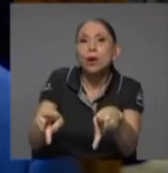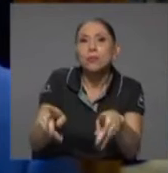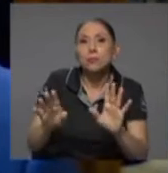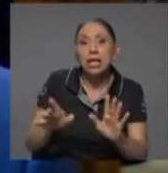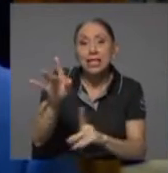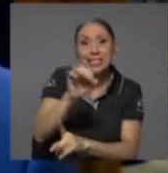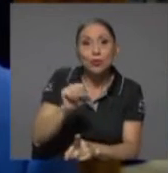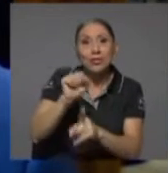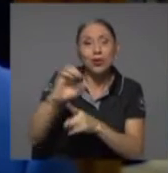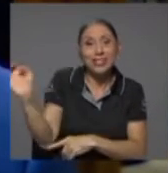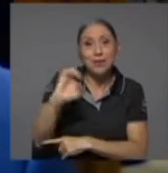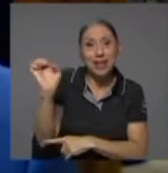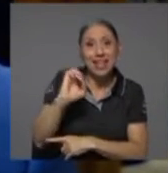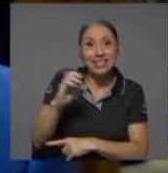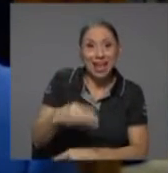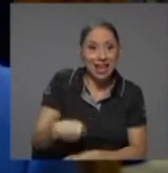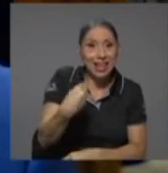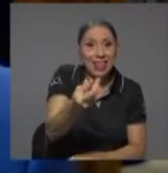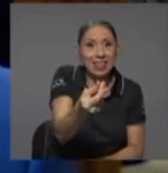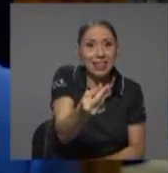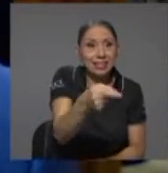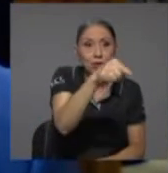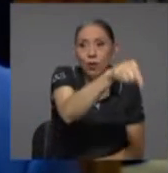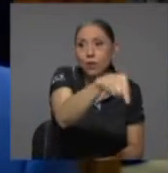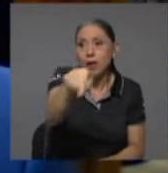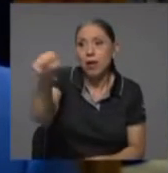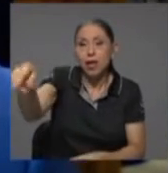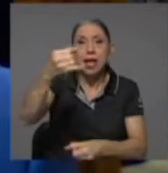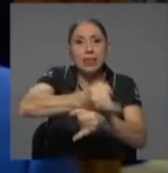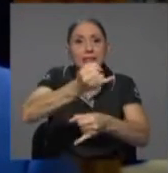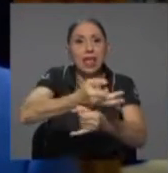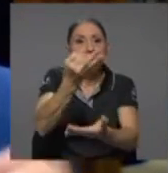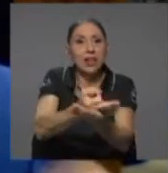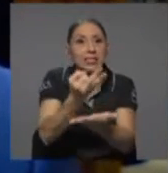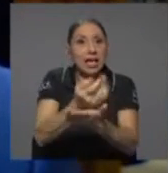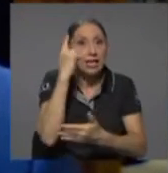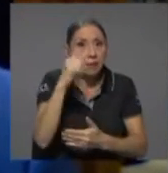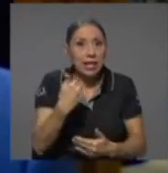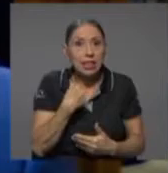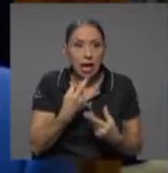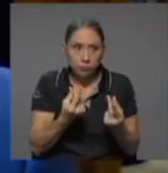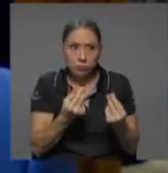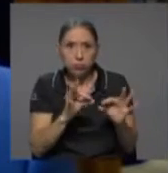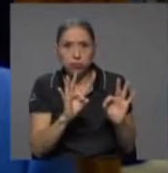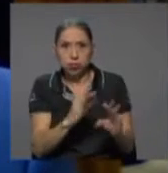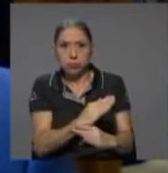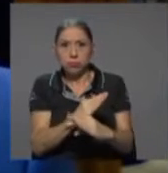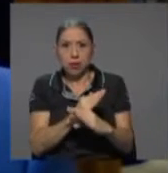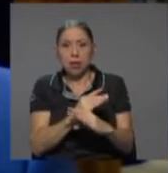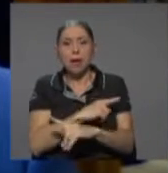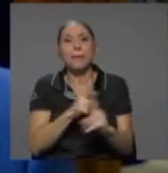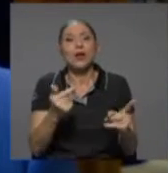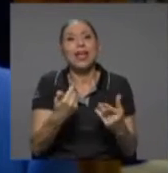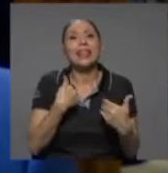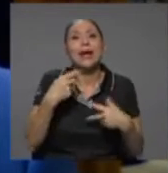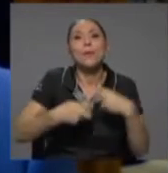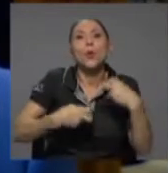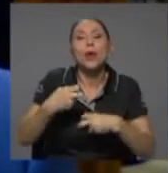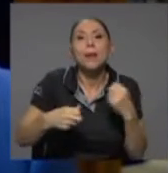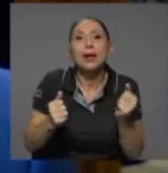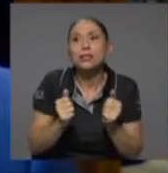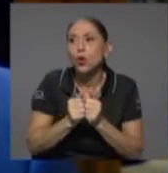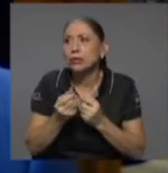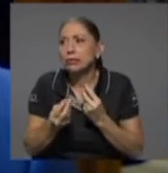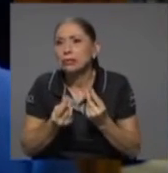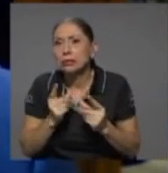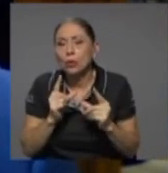de emergencia a entidades financieras, intermediarios financieros que se mantengan solventes, pero que tengan situaciones de problemas de liquidez temporal.